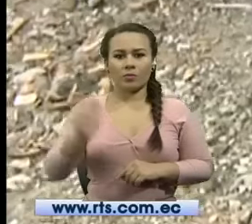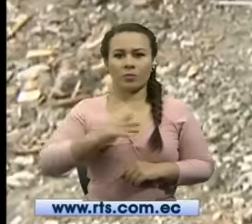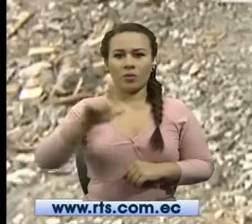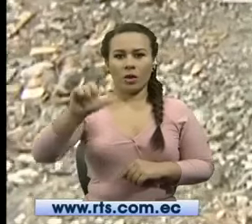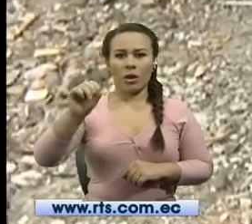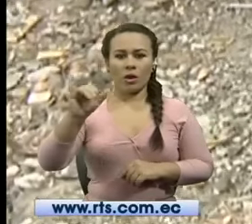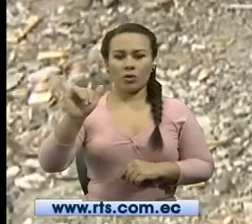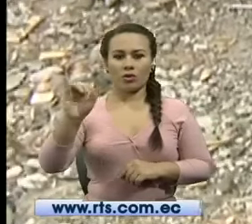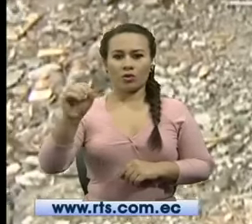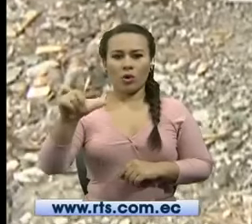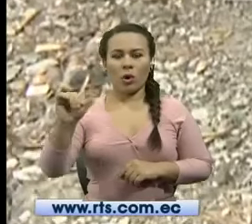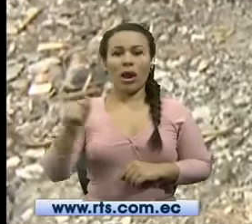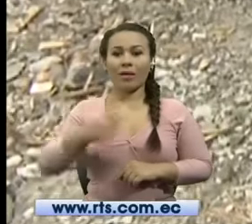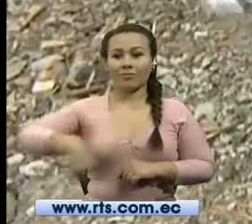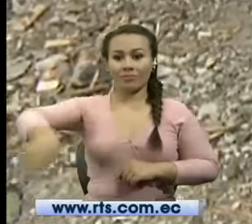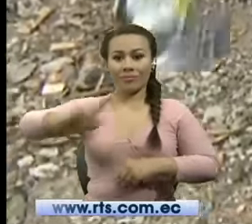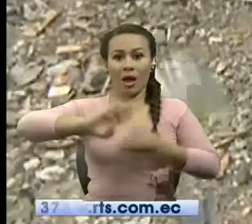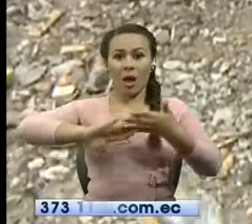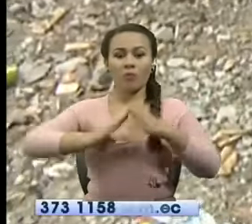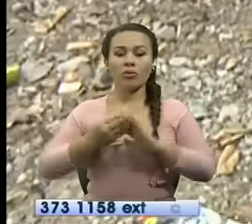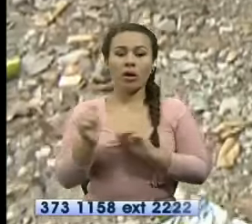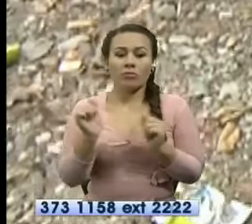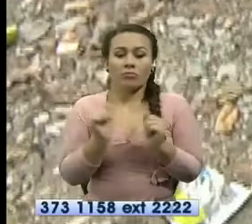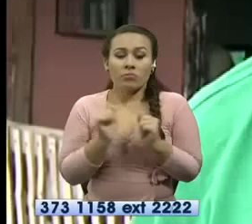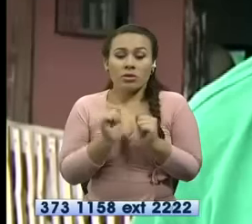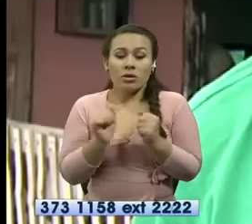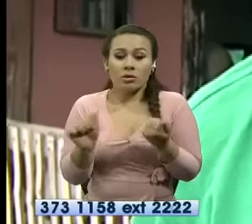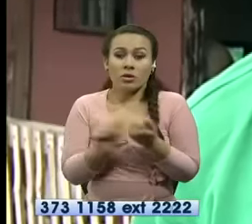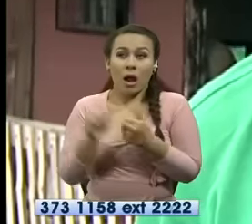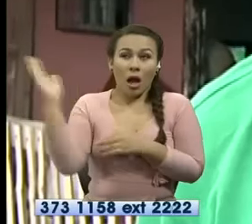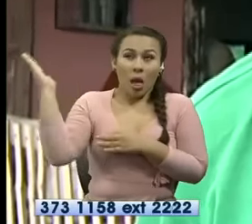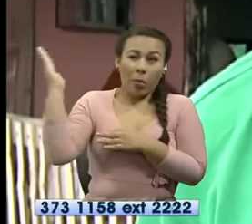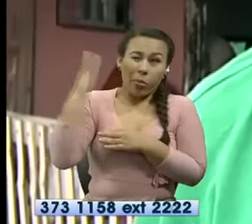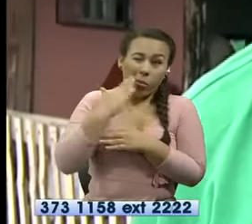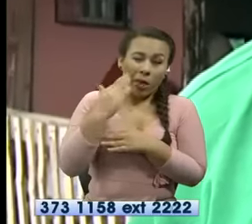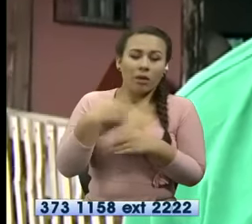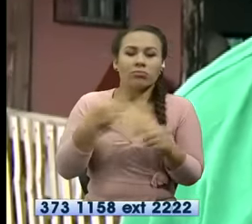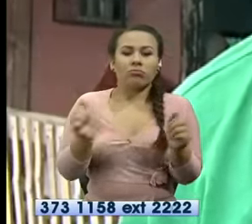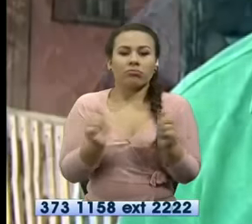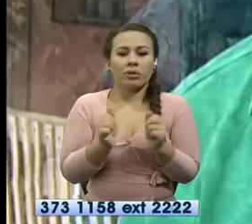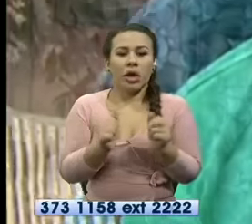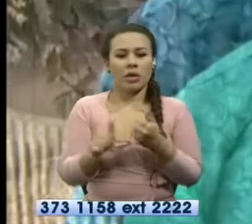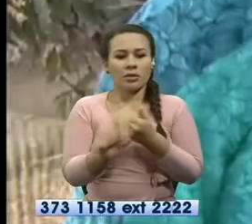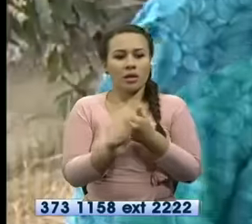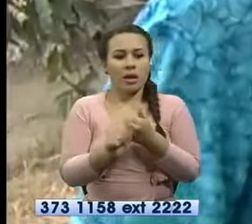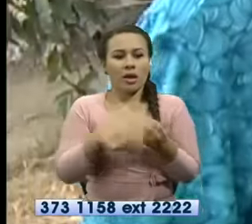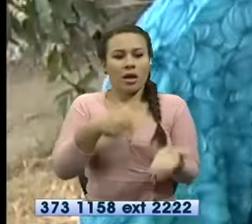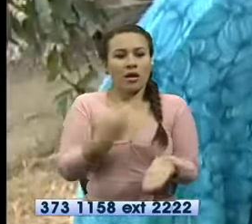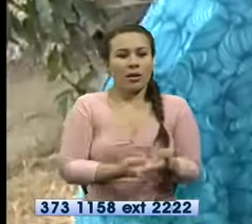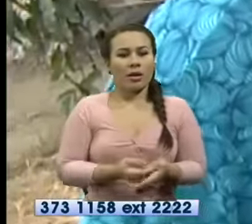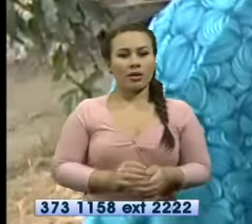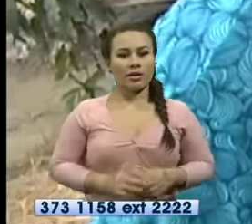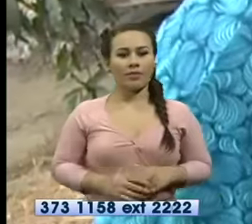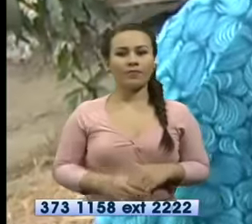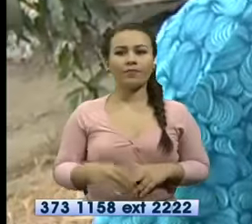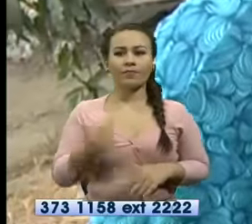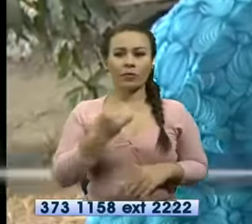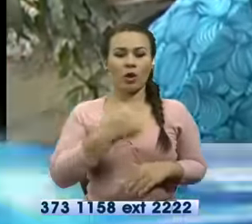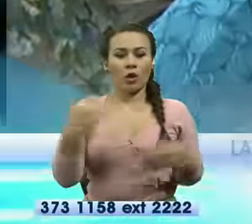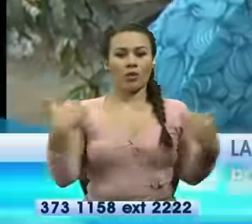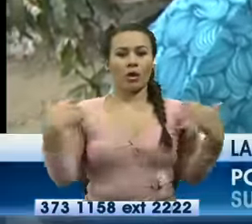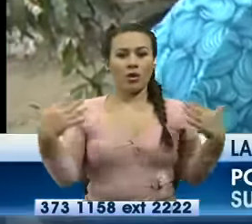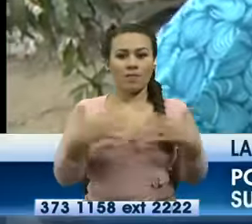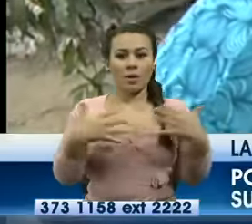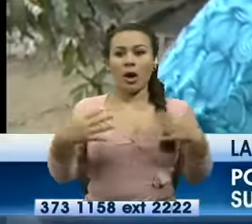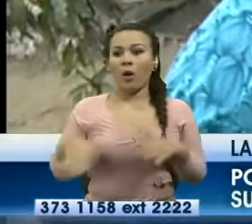en la comunidad existe el temor de una pronta caída está de lado ese poste que se quiere caer yo uno tengo temor porque ese poste